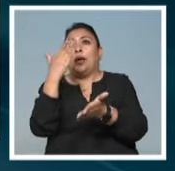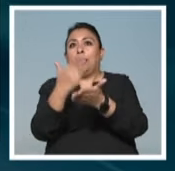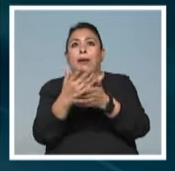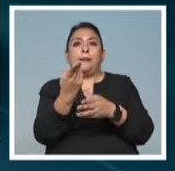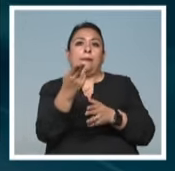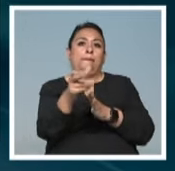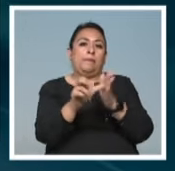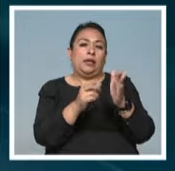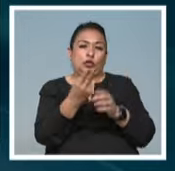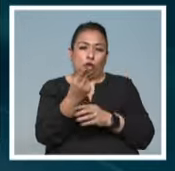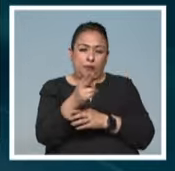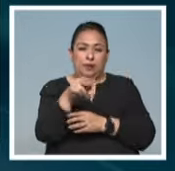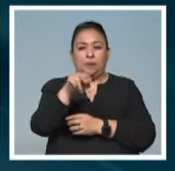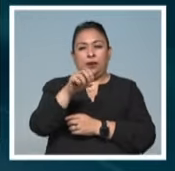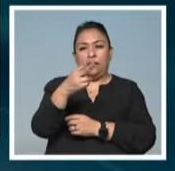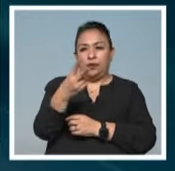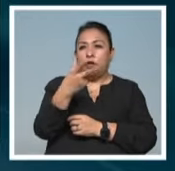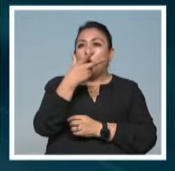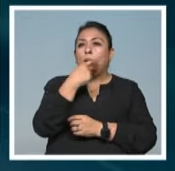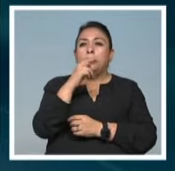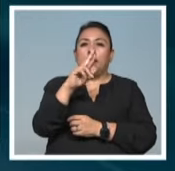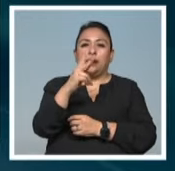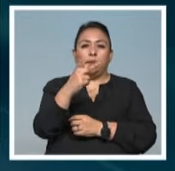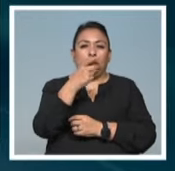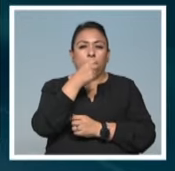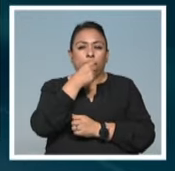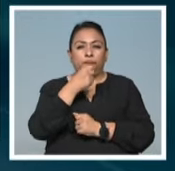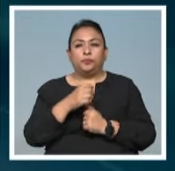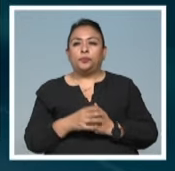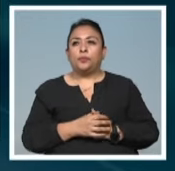mes de noviembre. Para Noticias 22, Rodrigo Peredo.